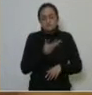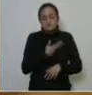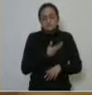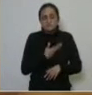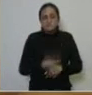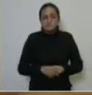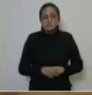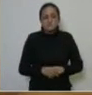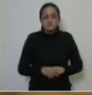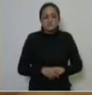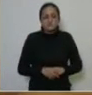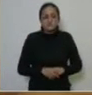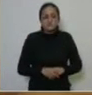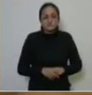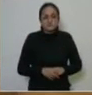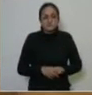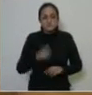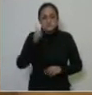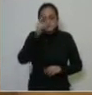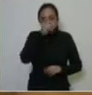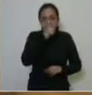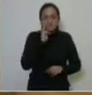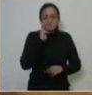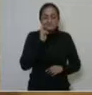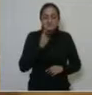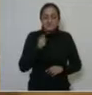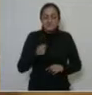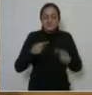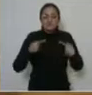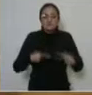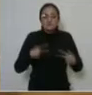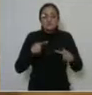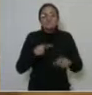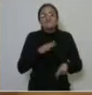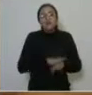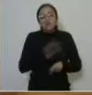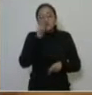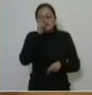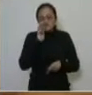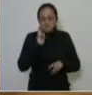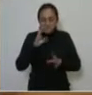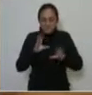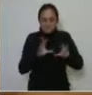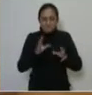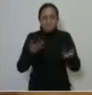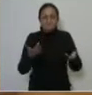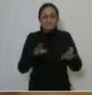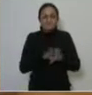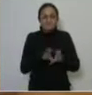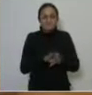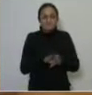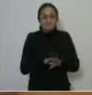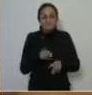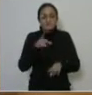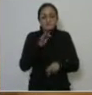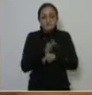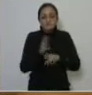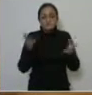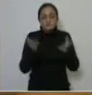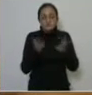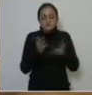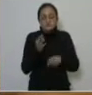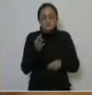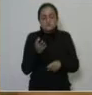propósito. Dificultar la identificación del cadáver. Pero cuando se están haciendo